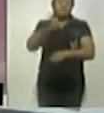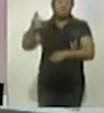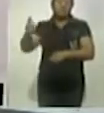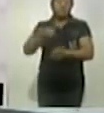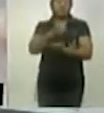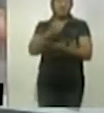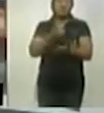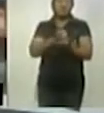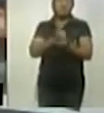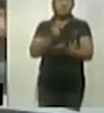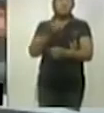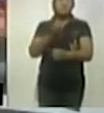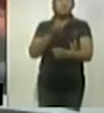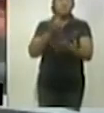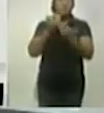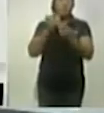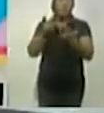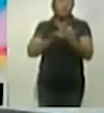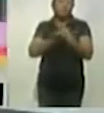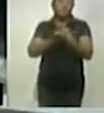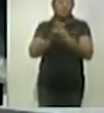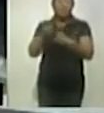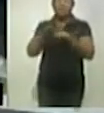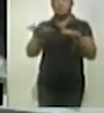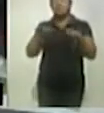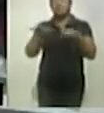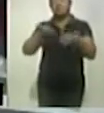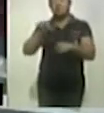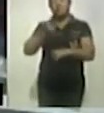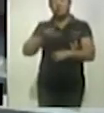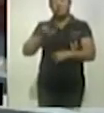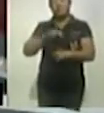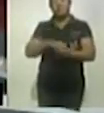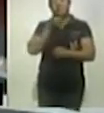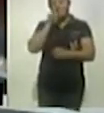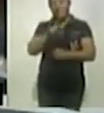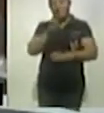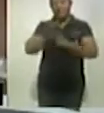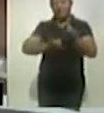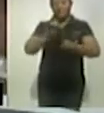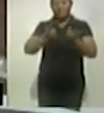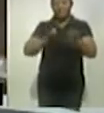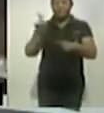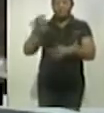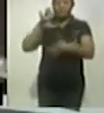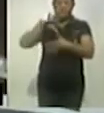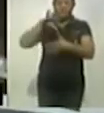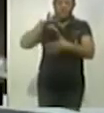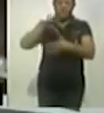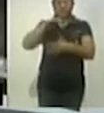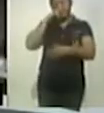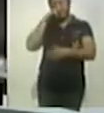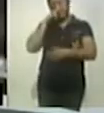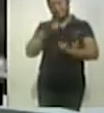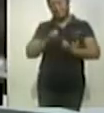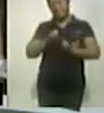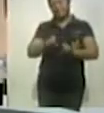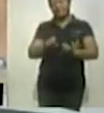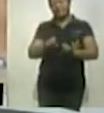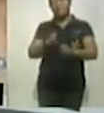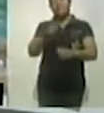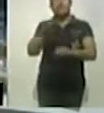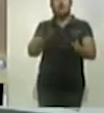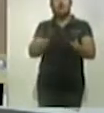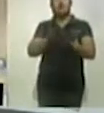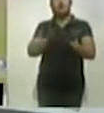el sismo de este martes. Además, también en los deportes, ¿qué está sucediendo? Ahí el América presume la clave para librar al coronavirus.